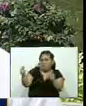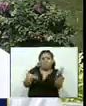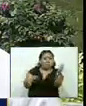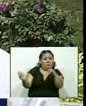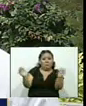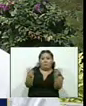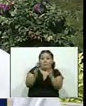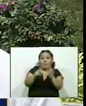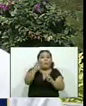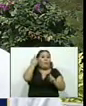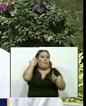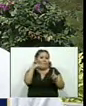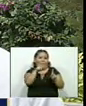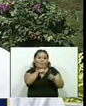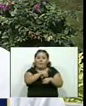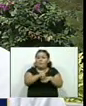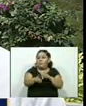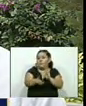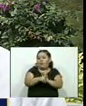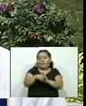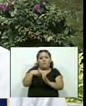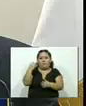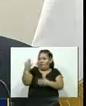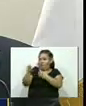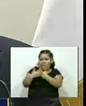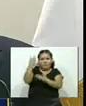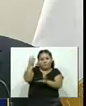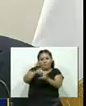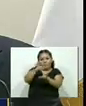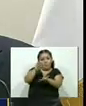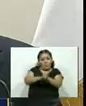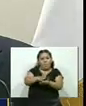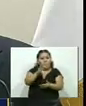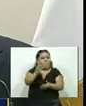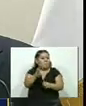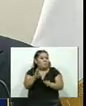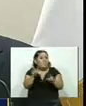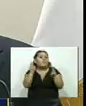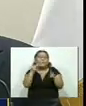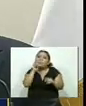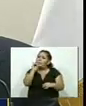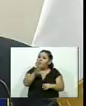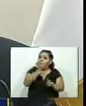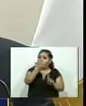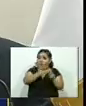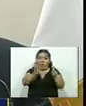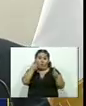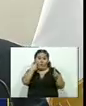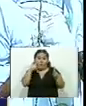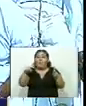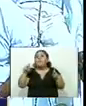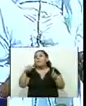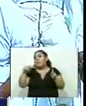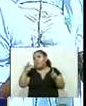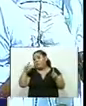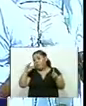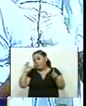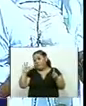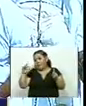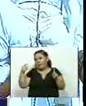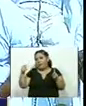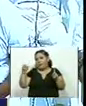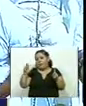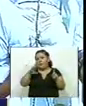René Portillo Cuadra, pese a que no habla de su cita en una sede fiscal por los mismos motivos, pide que Raúl Melara revele esos videos para